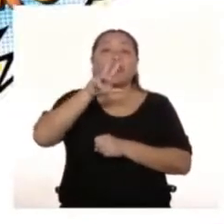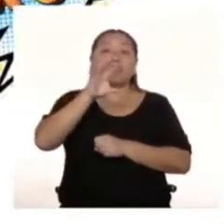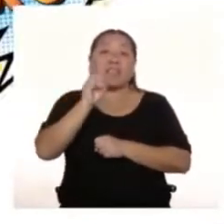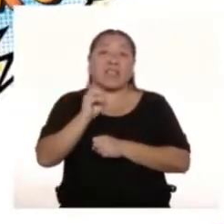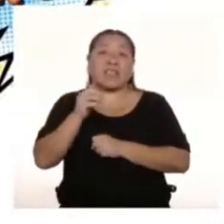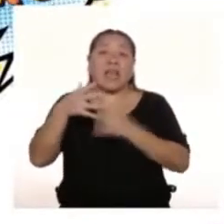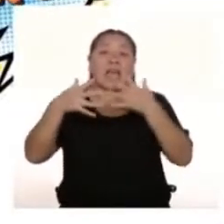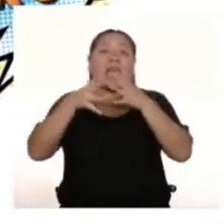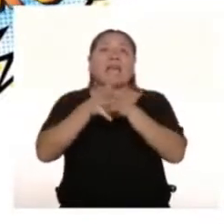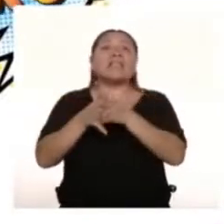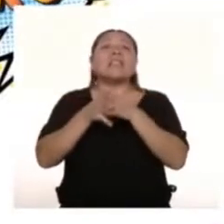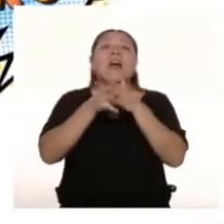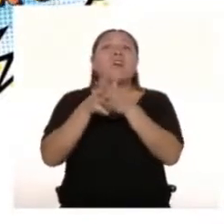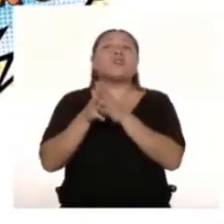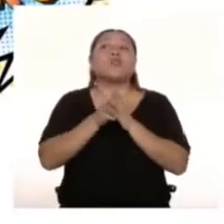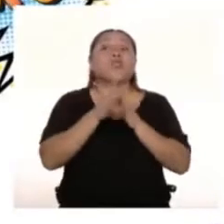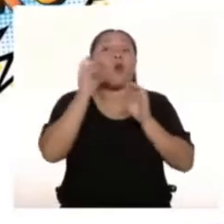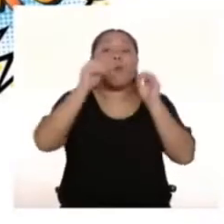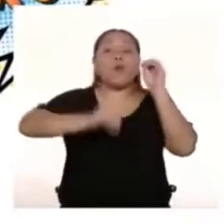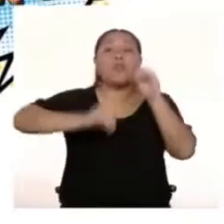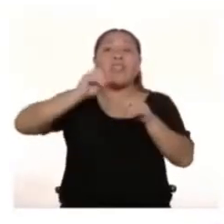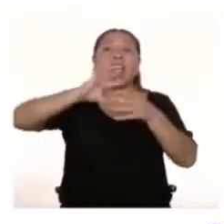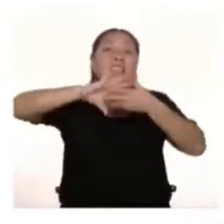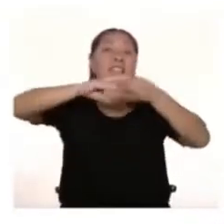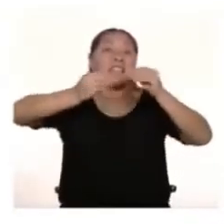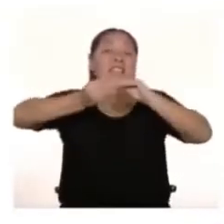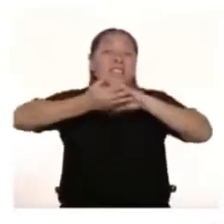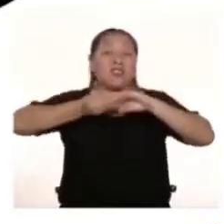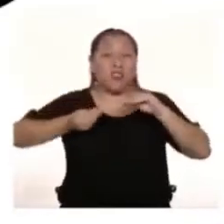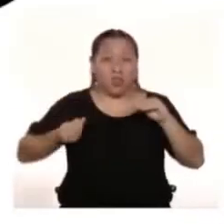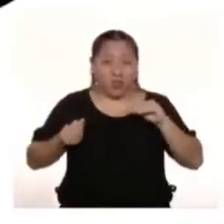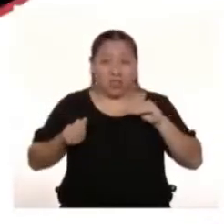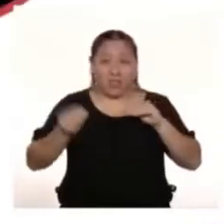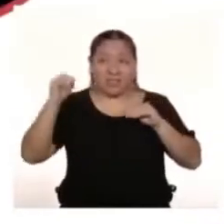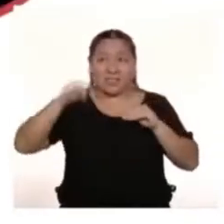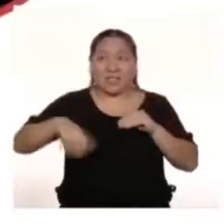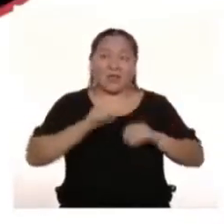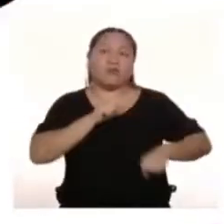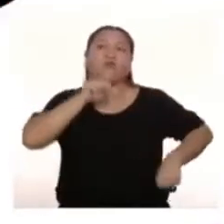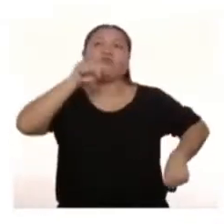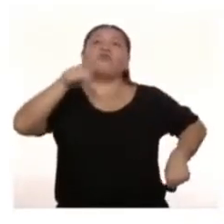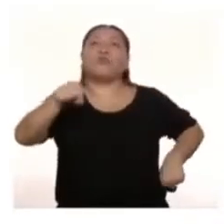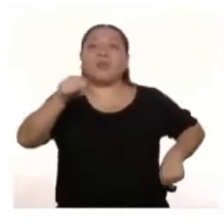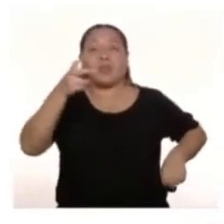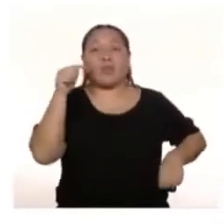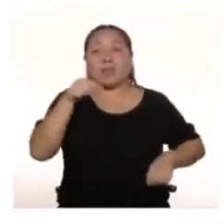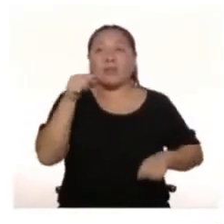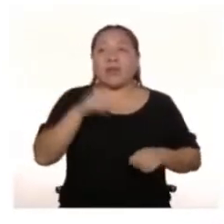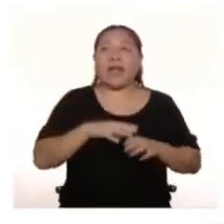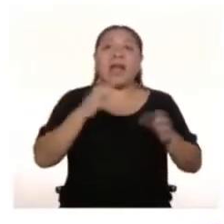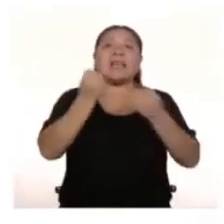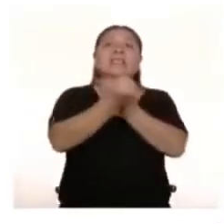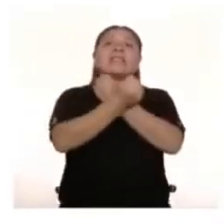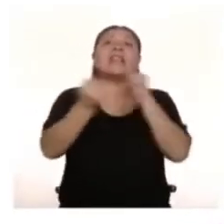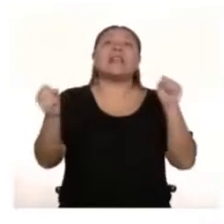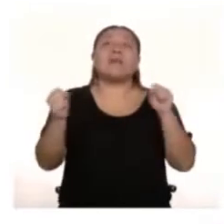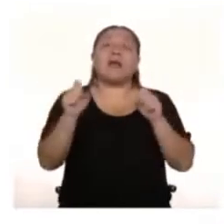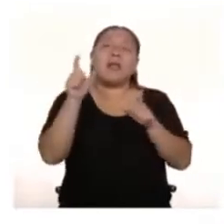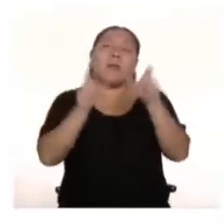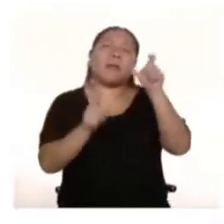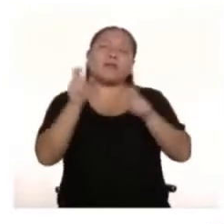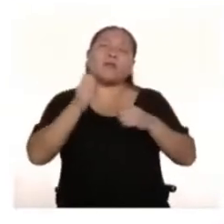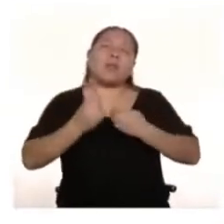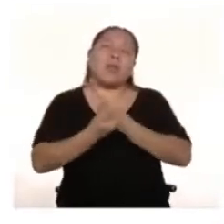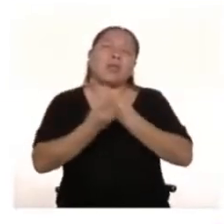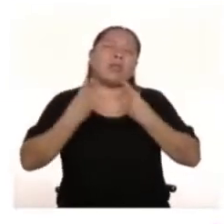historias De superhéroes Para que salven A los ciudadanos De la Gran Depresión Un fenómeno económico Que llevó a muchos desastres En la época Así